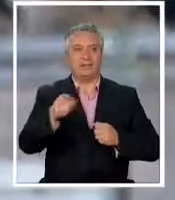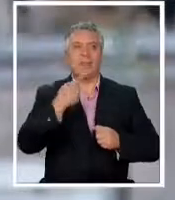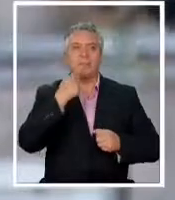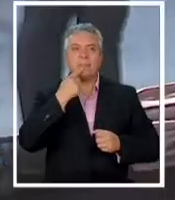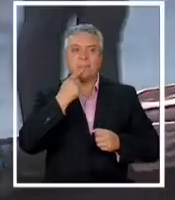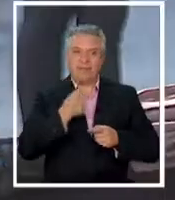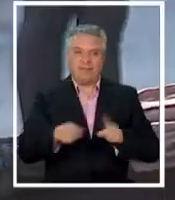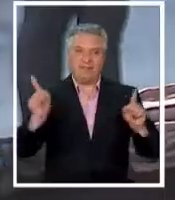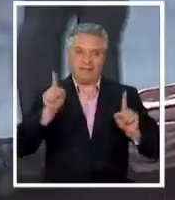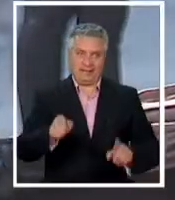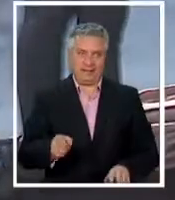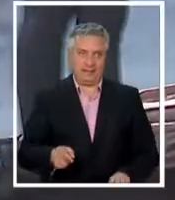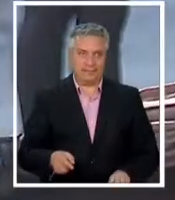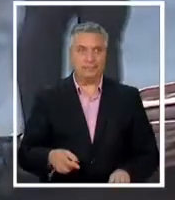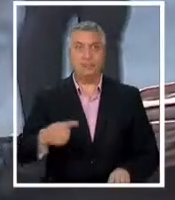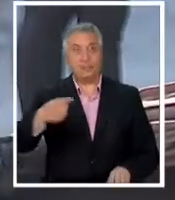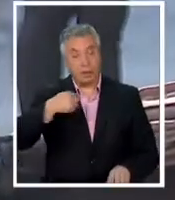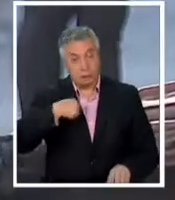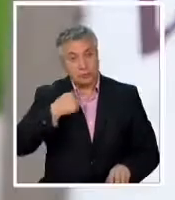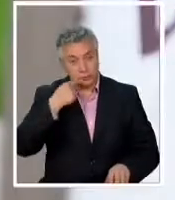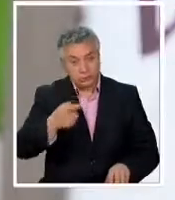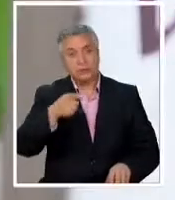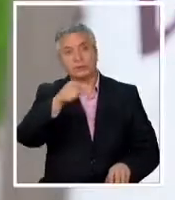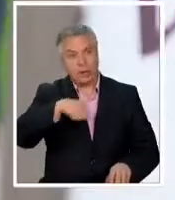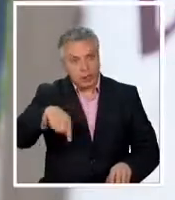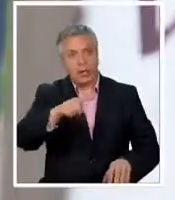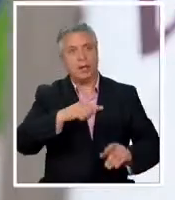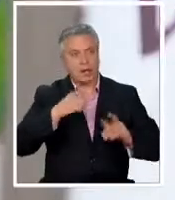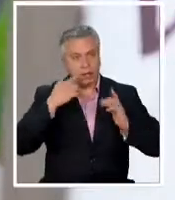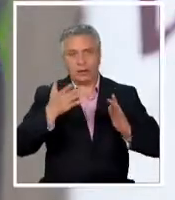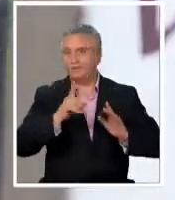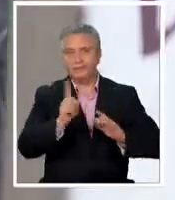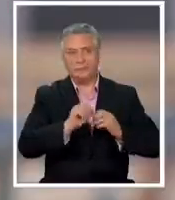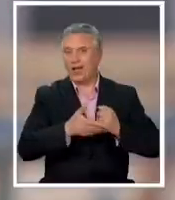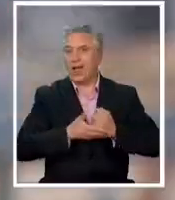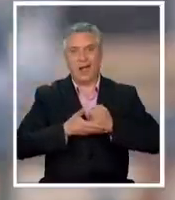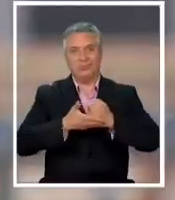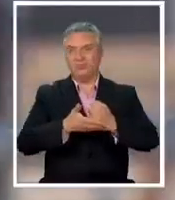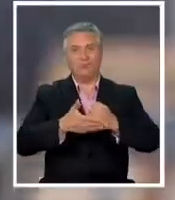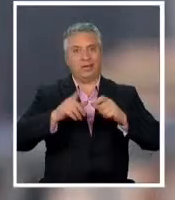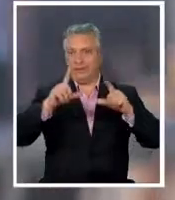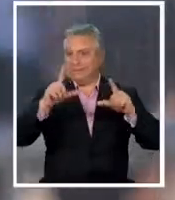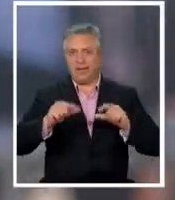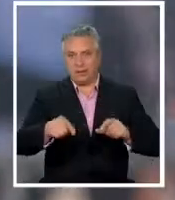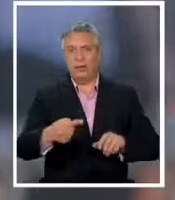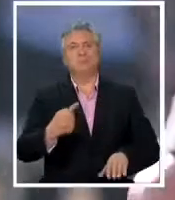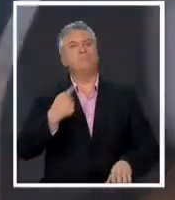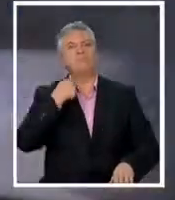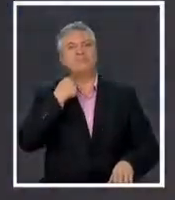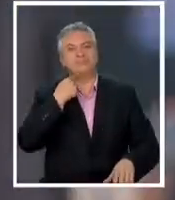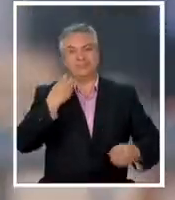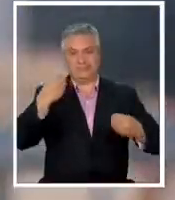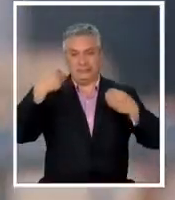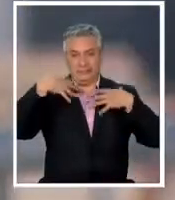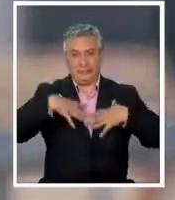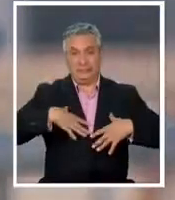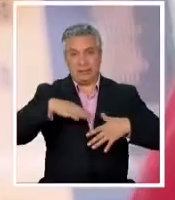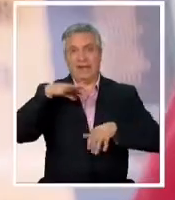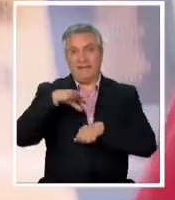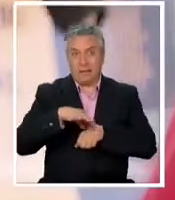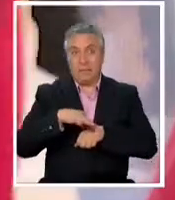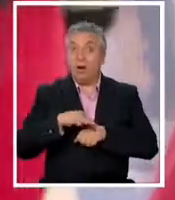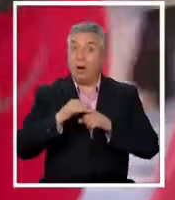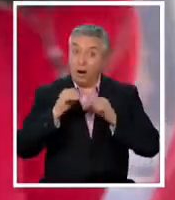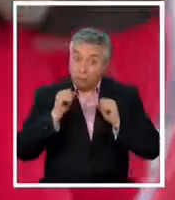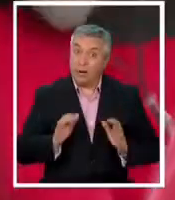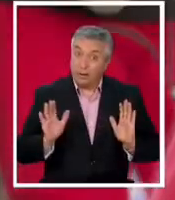diferente una alternativa que según los expertos no ayuda a reducir ni el consumo ni el daño que hace el tabaco incluso podría ser